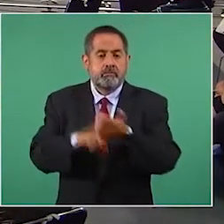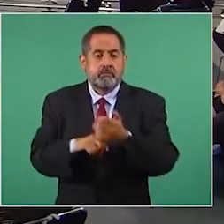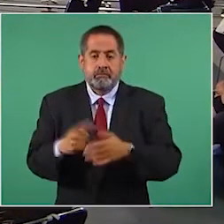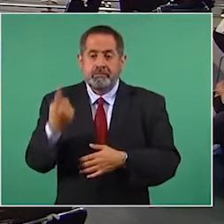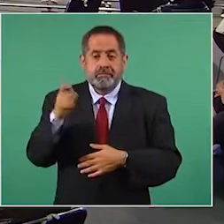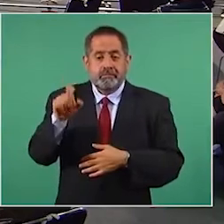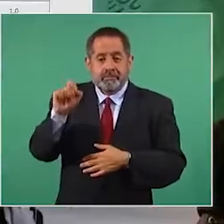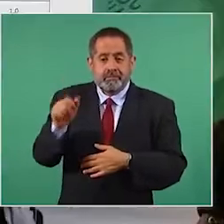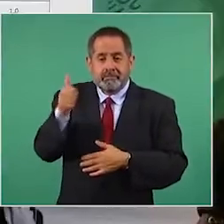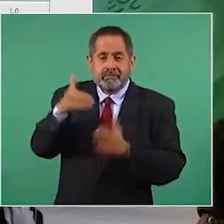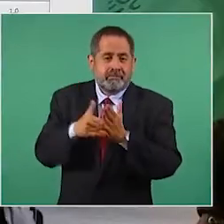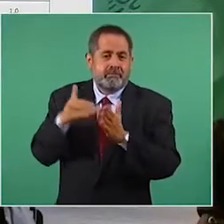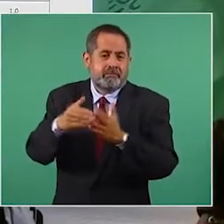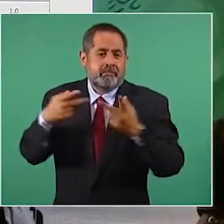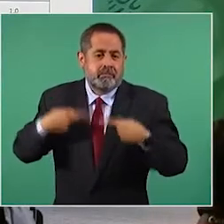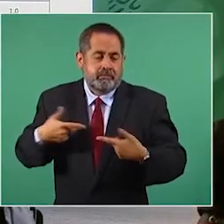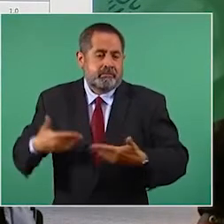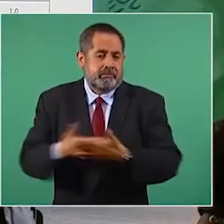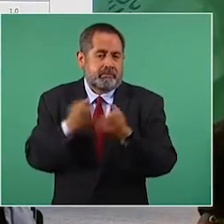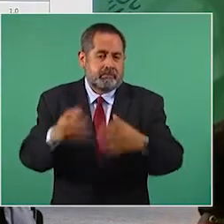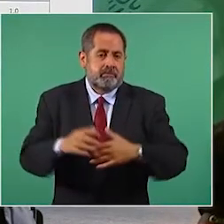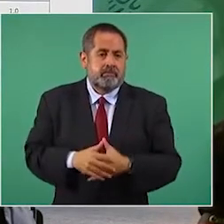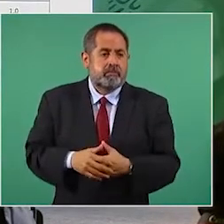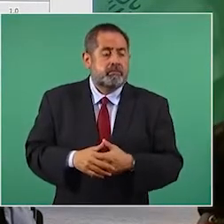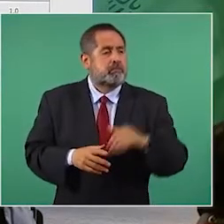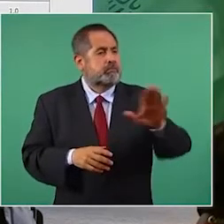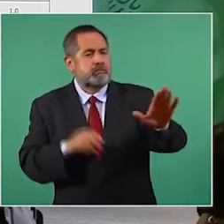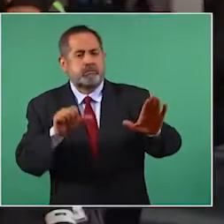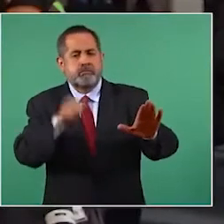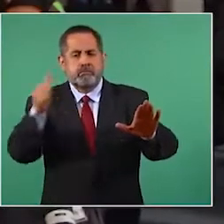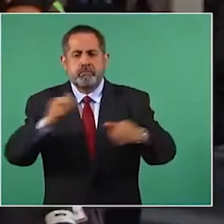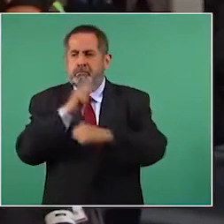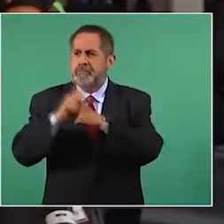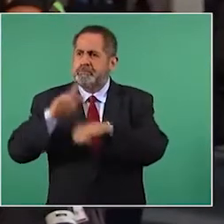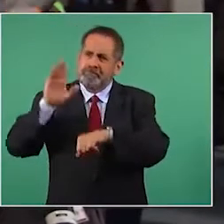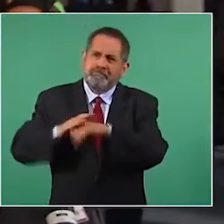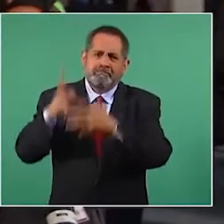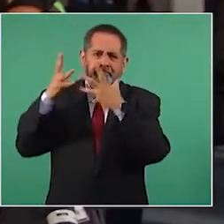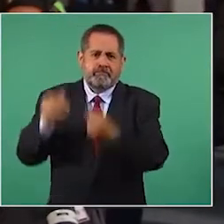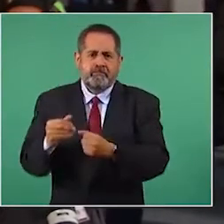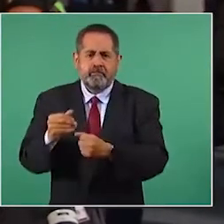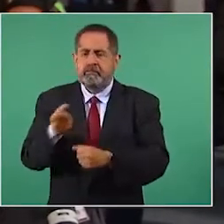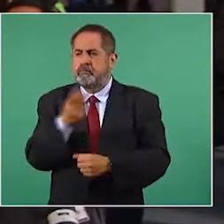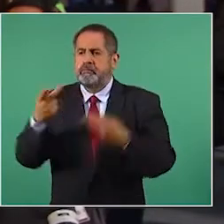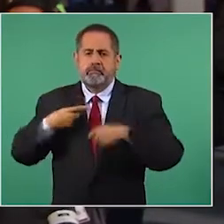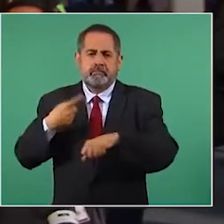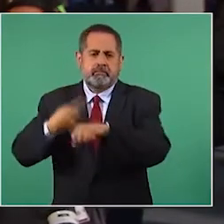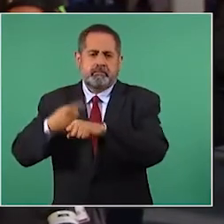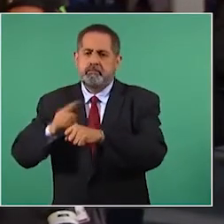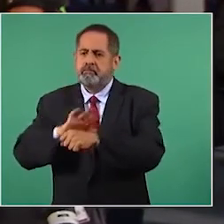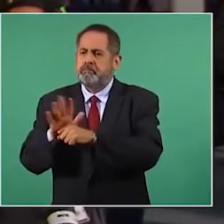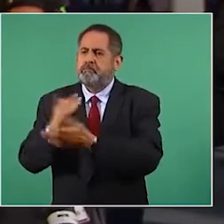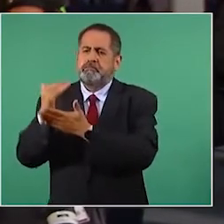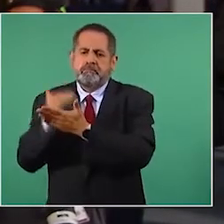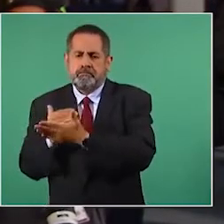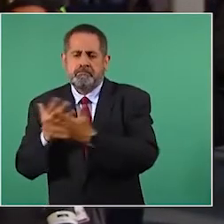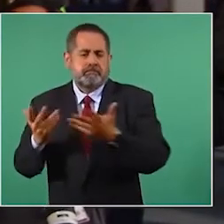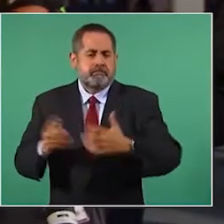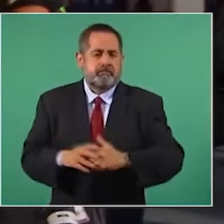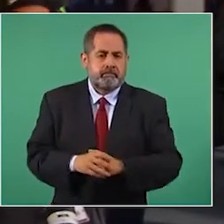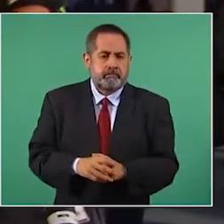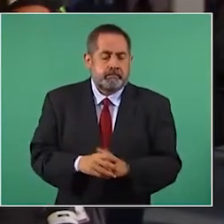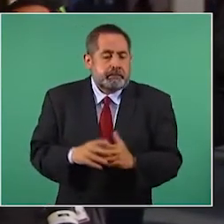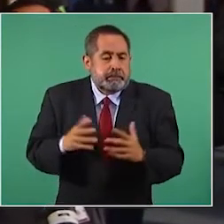126 millones de habitantes. Claro, pero hay países que tienen mayor población y tienen menos cantidad de personas que murieron por COVID.